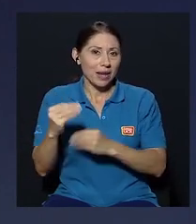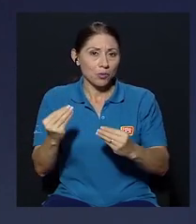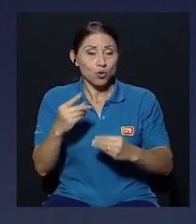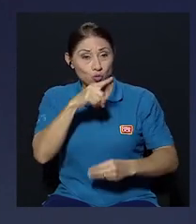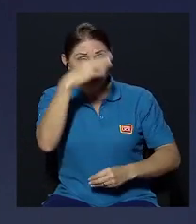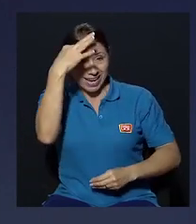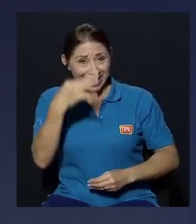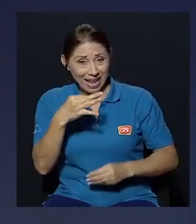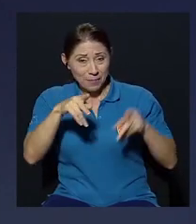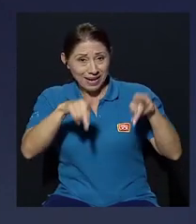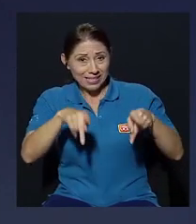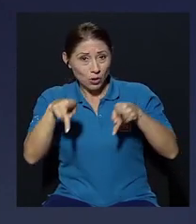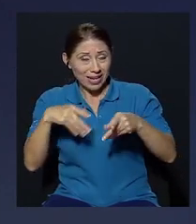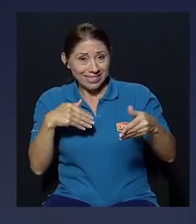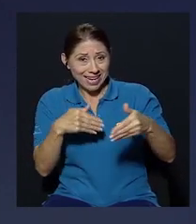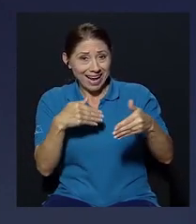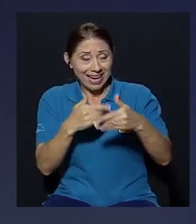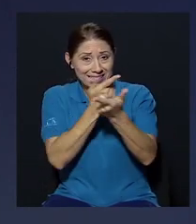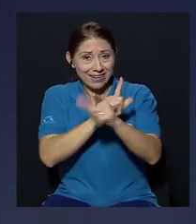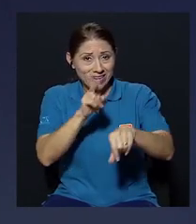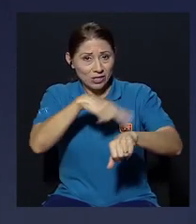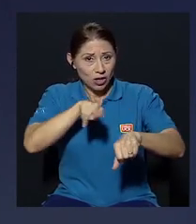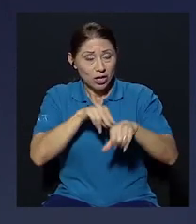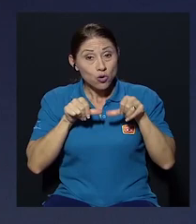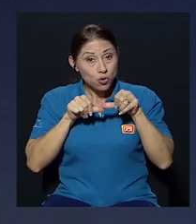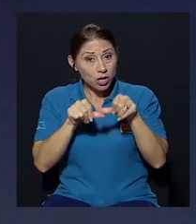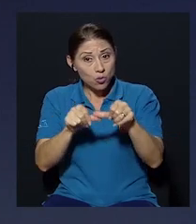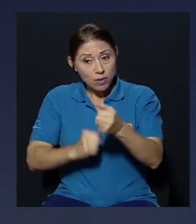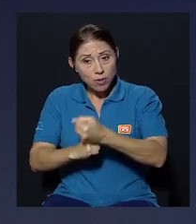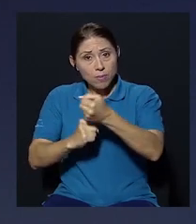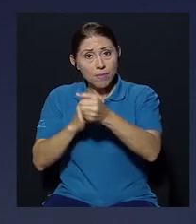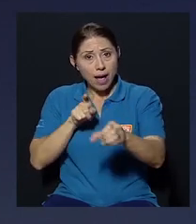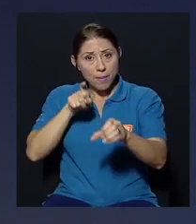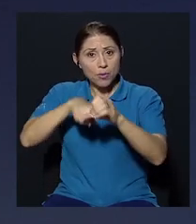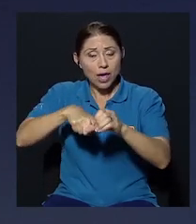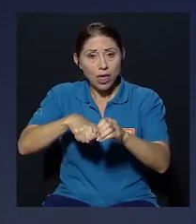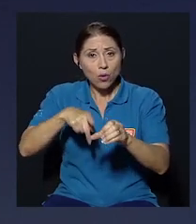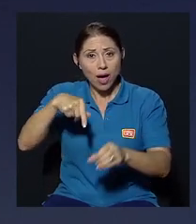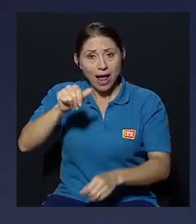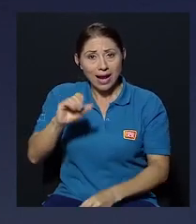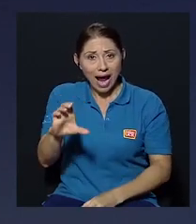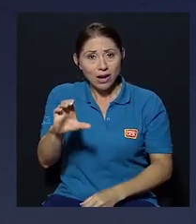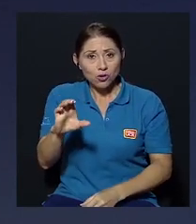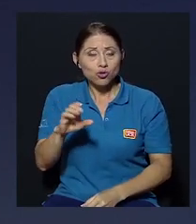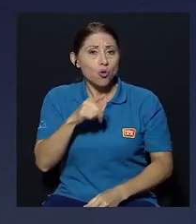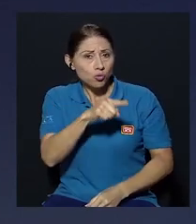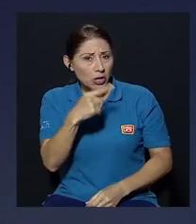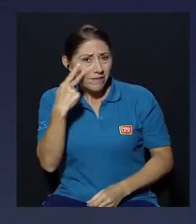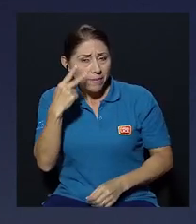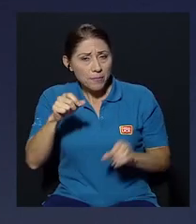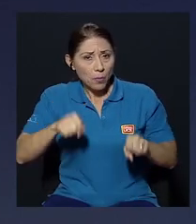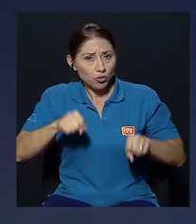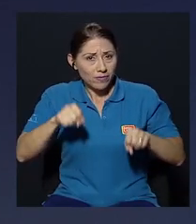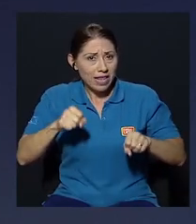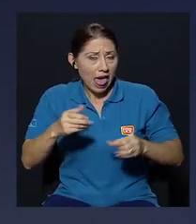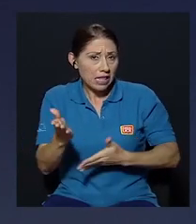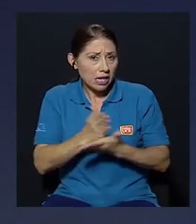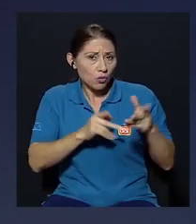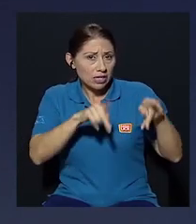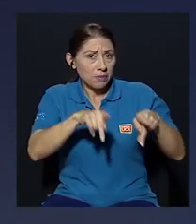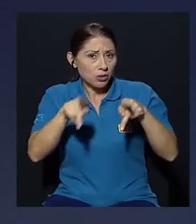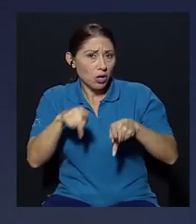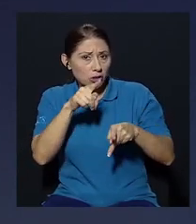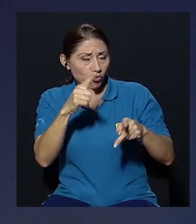personas cercanas de liberación nacional en estos días sigan dándole adhesiones a Carlos y usted ve posibilidades en personas con